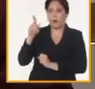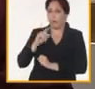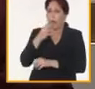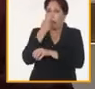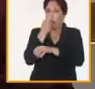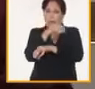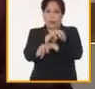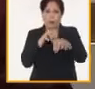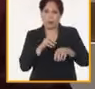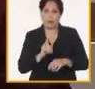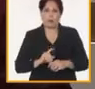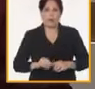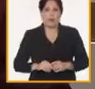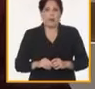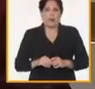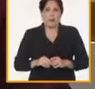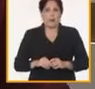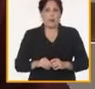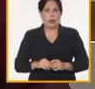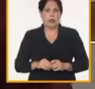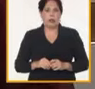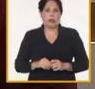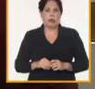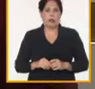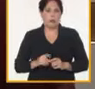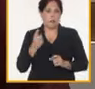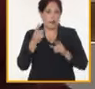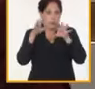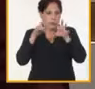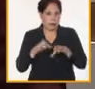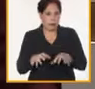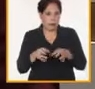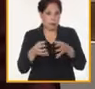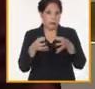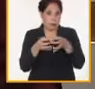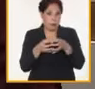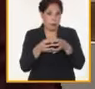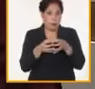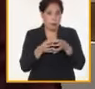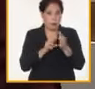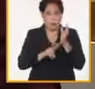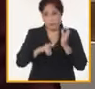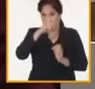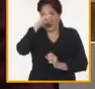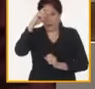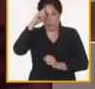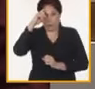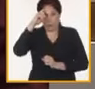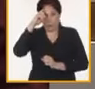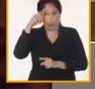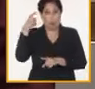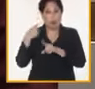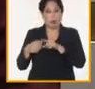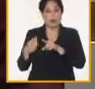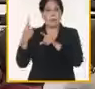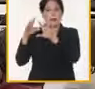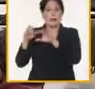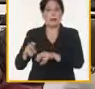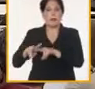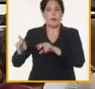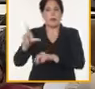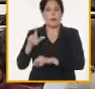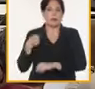me había solicitado ahorita la palabra la primera secretaria de Santi Espíritu y el primer secretario de Oguín